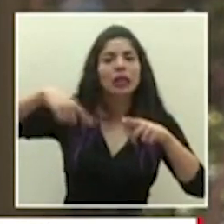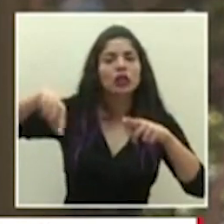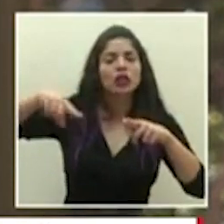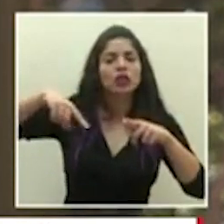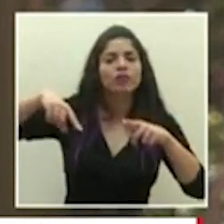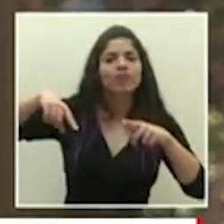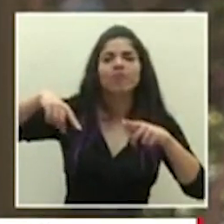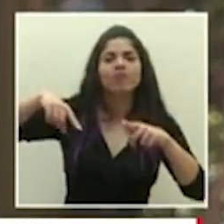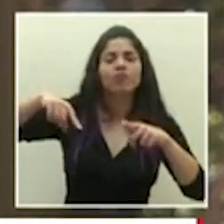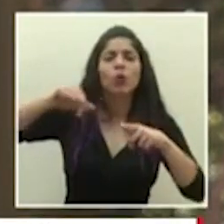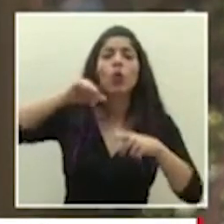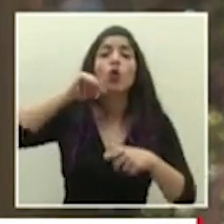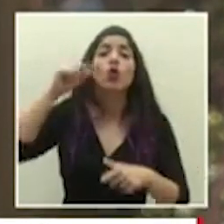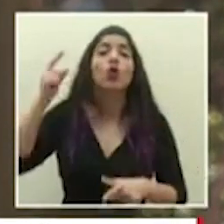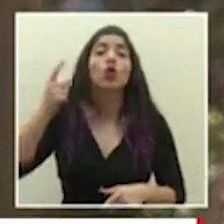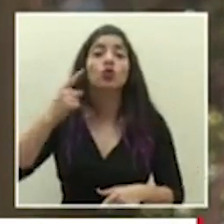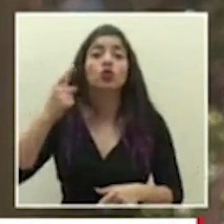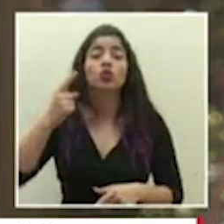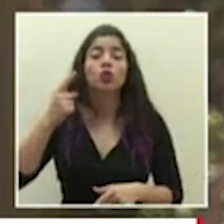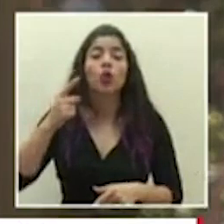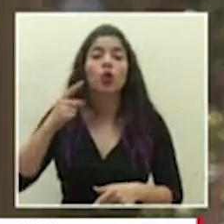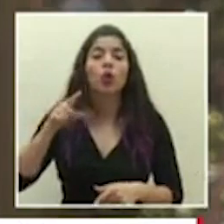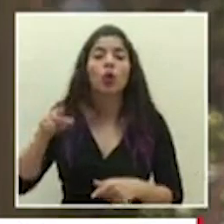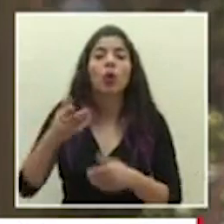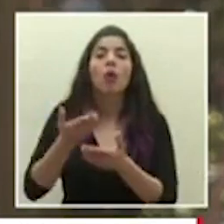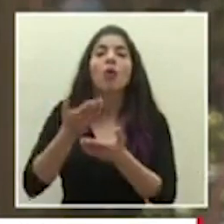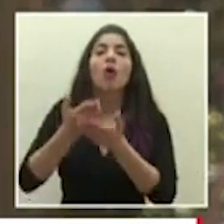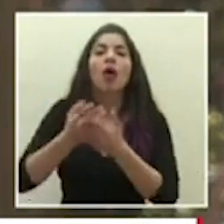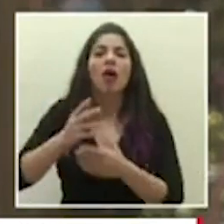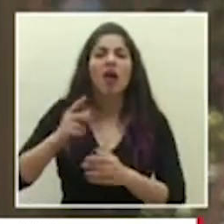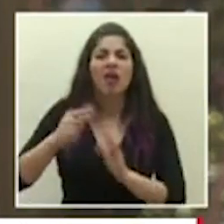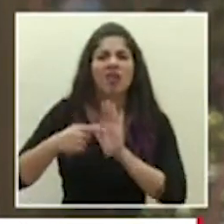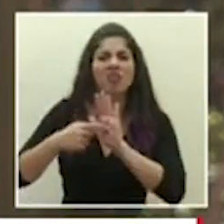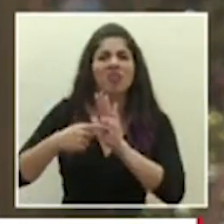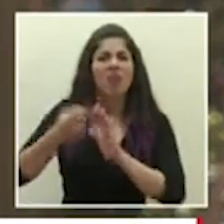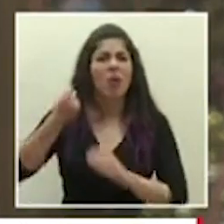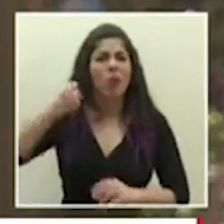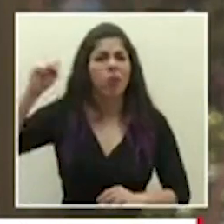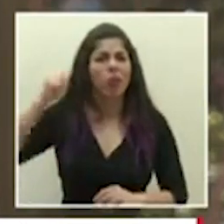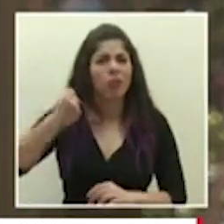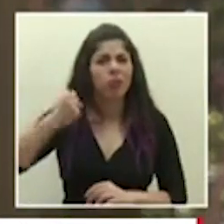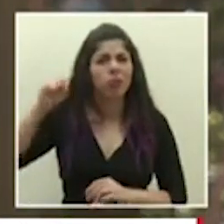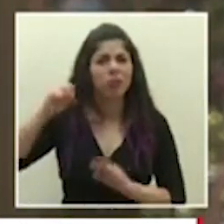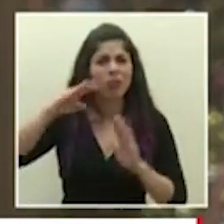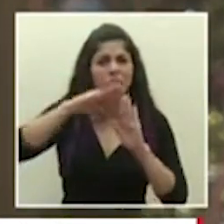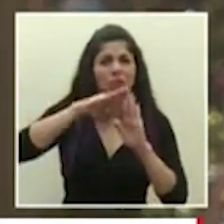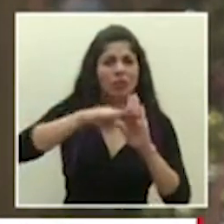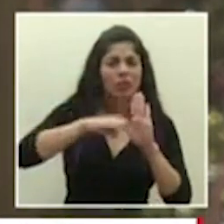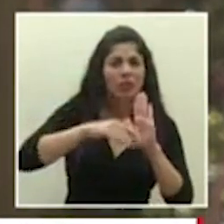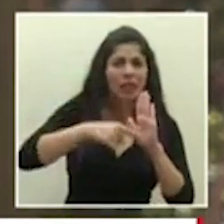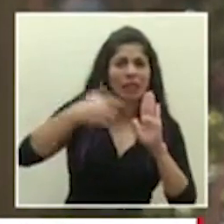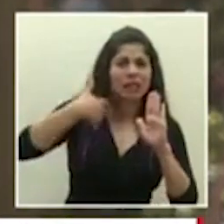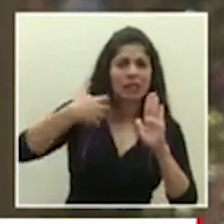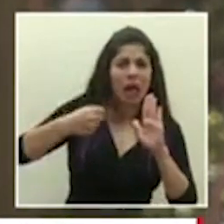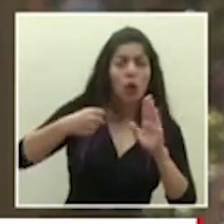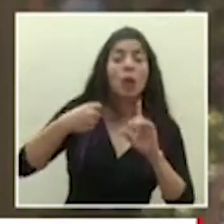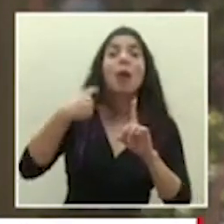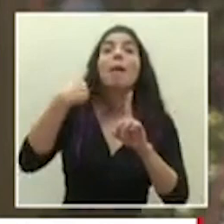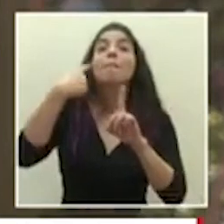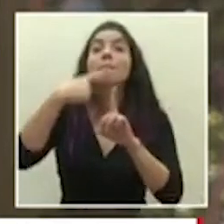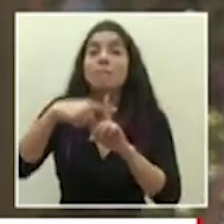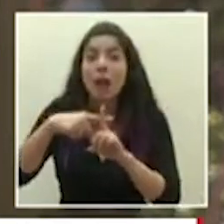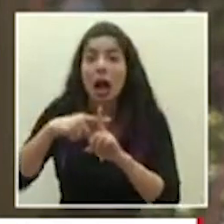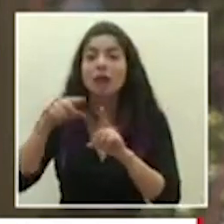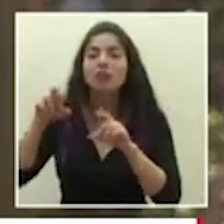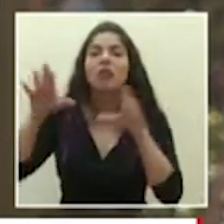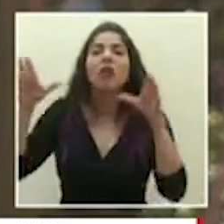no solo han venido planteando una desobediencia civil con relación a esos planteamientos sino que además hacen